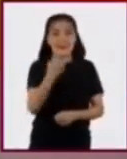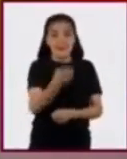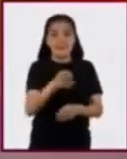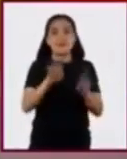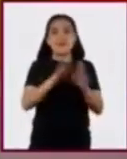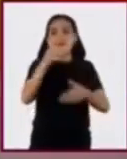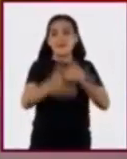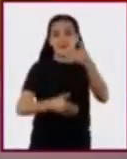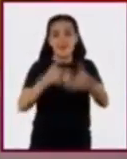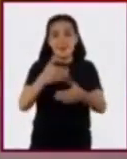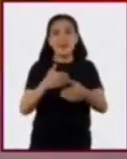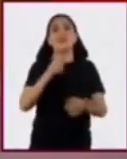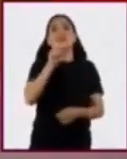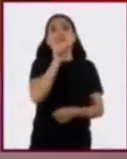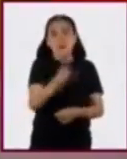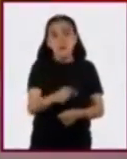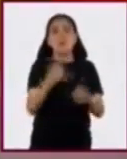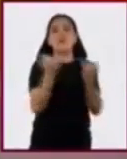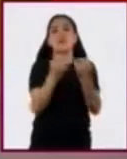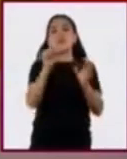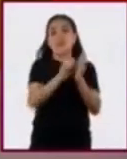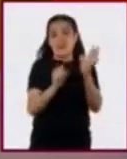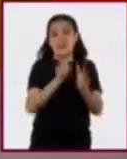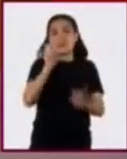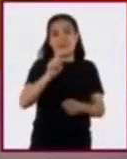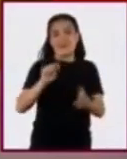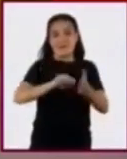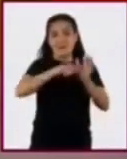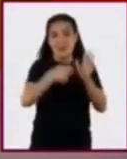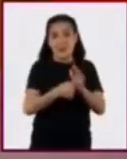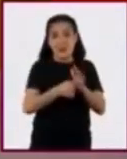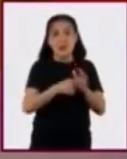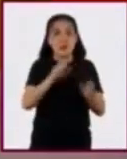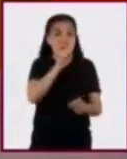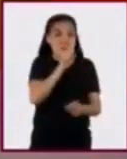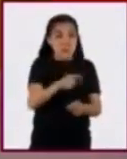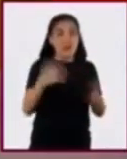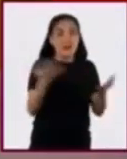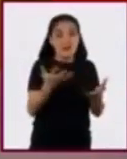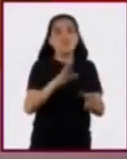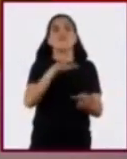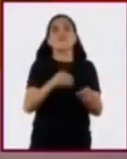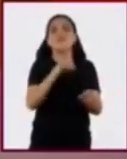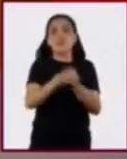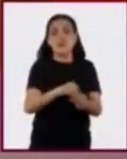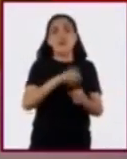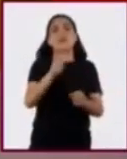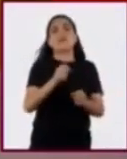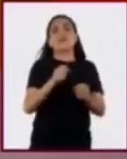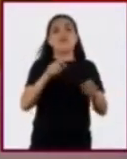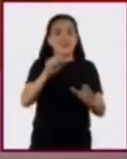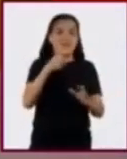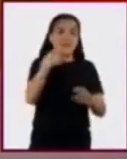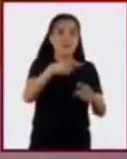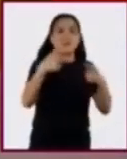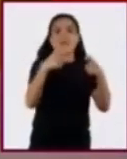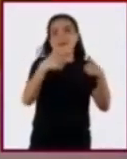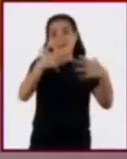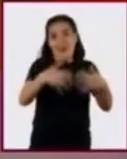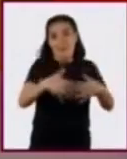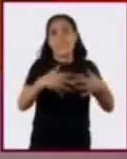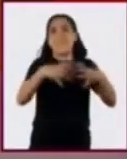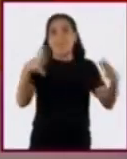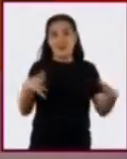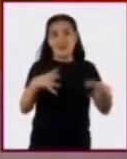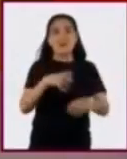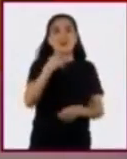procesos es a su vez un sistema técnico y juntos conforman un gran sistema. En este